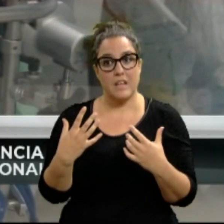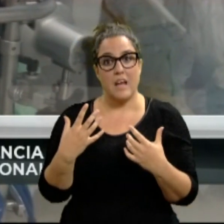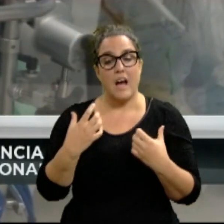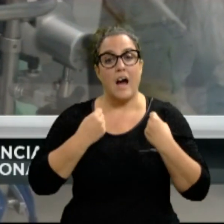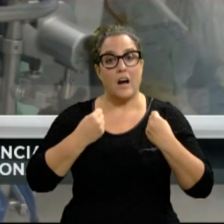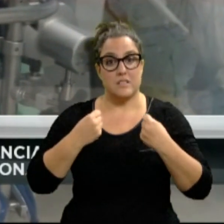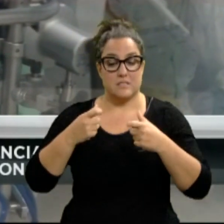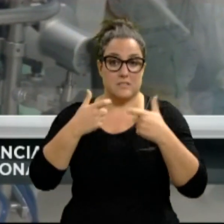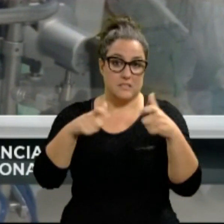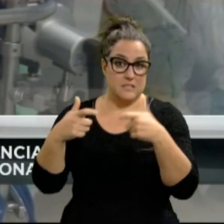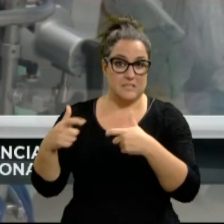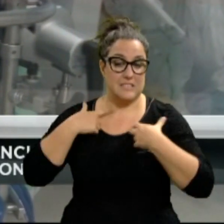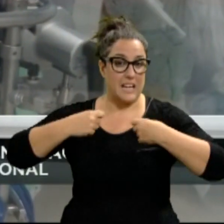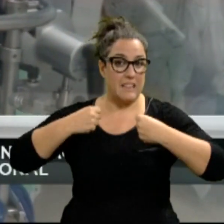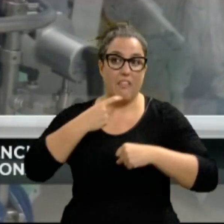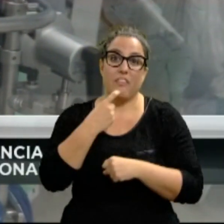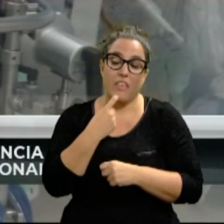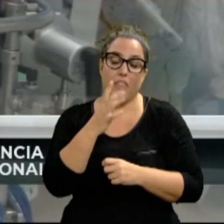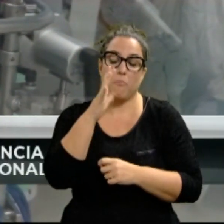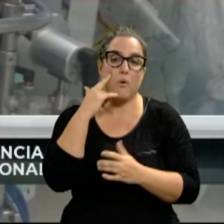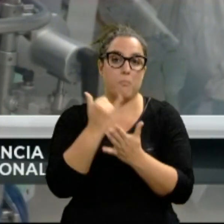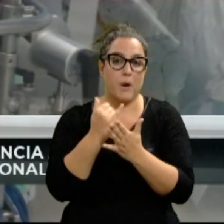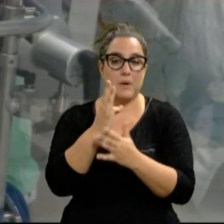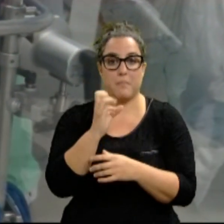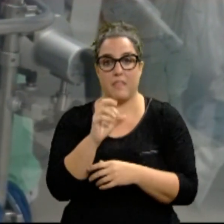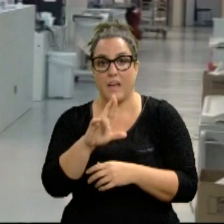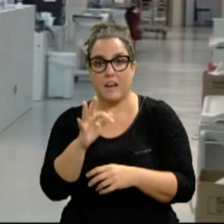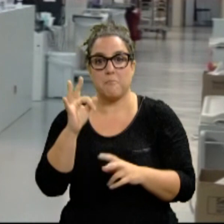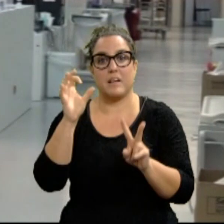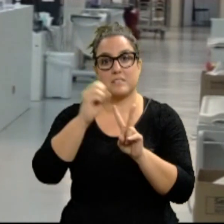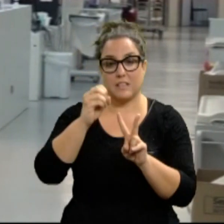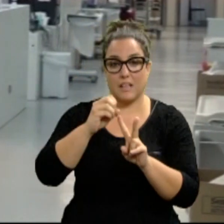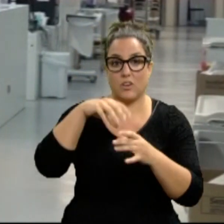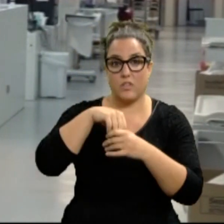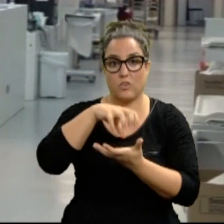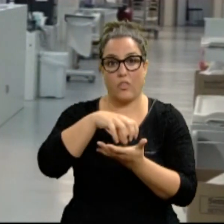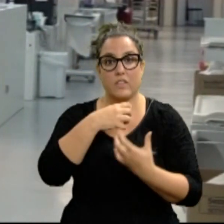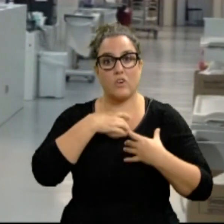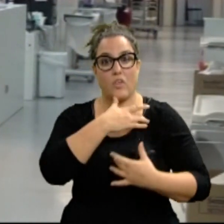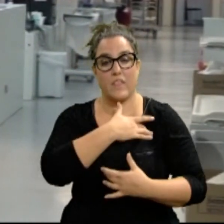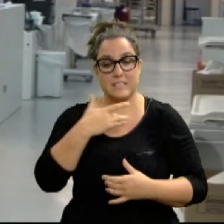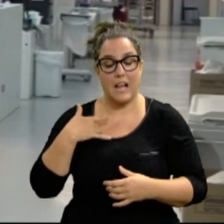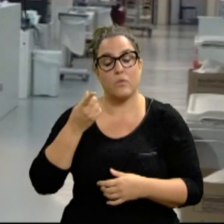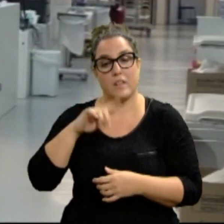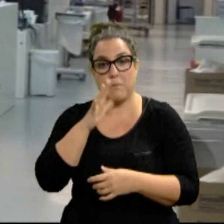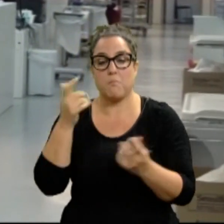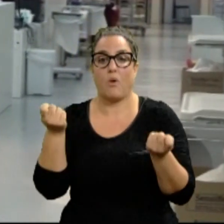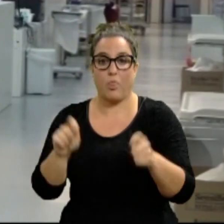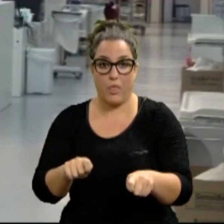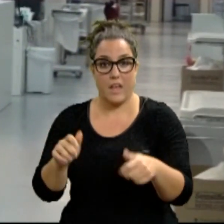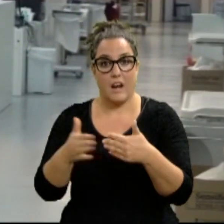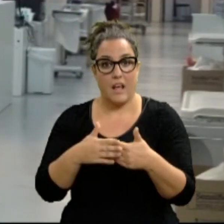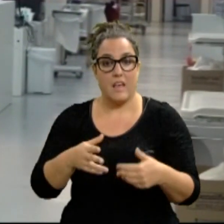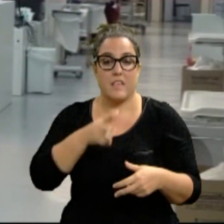tendencia a la baja Navarra por la realización de PCR y pruebas de antígenos en los centros de salud y también por el cierre de la hostelería y por tener un sistema